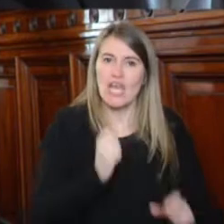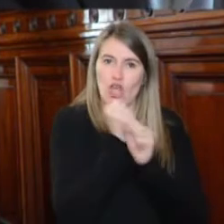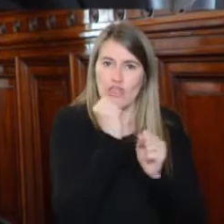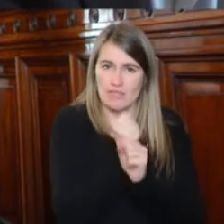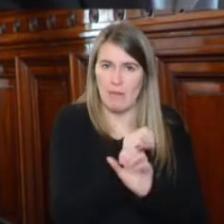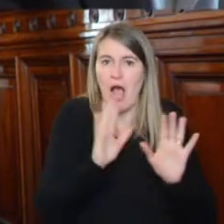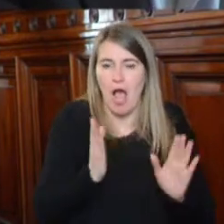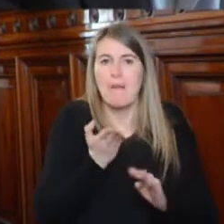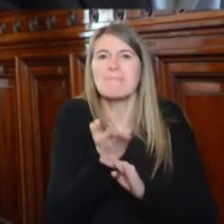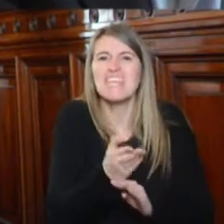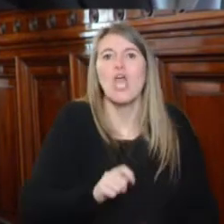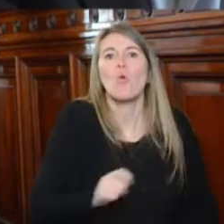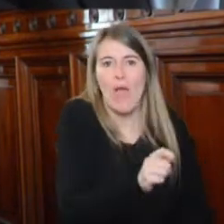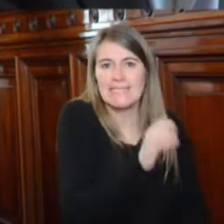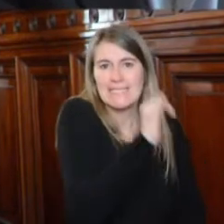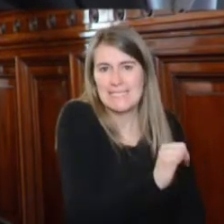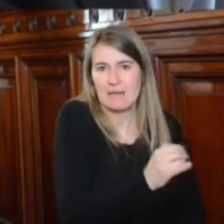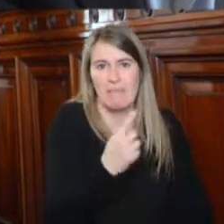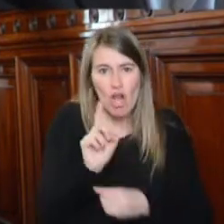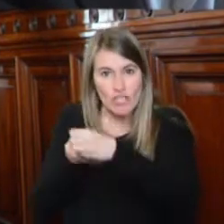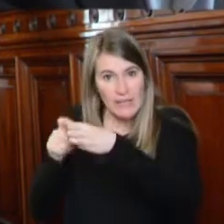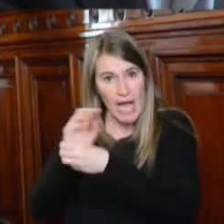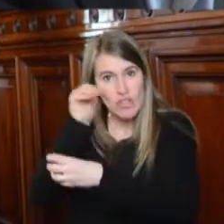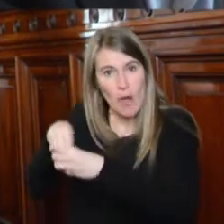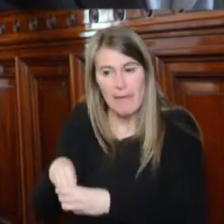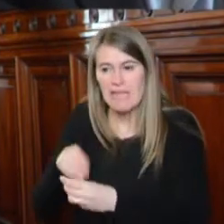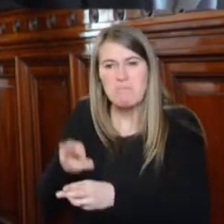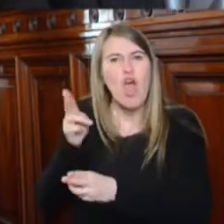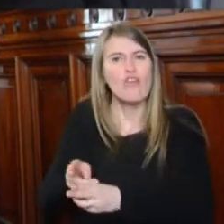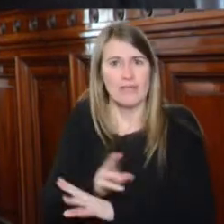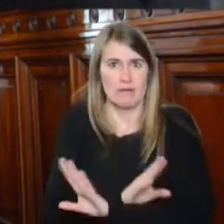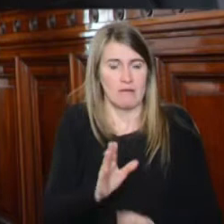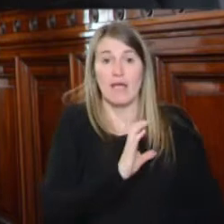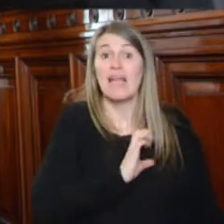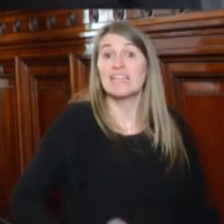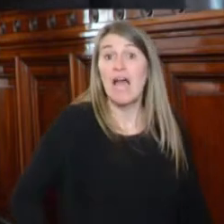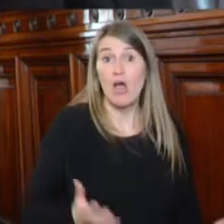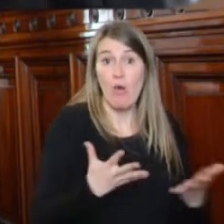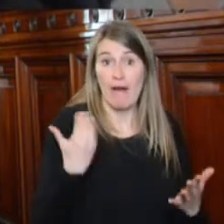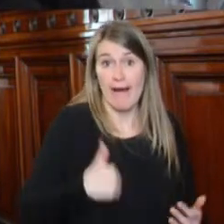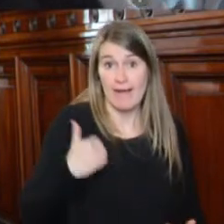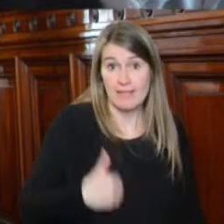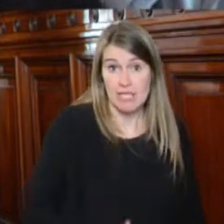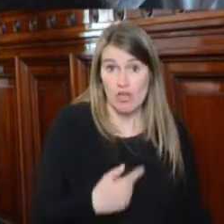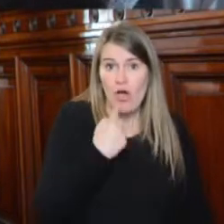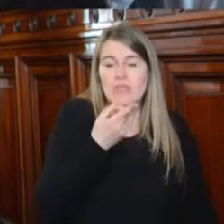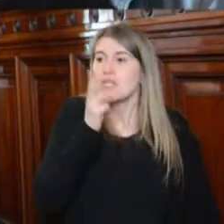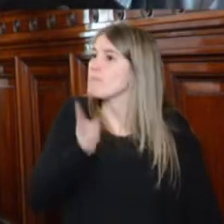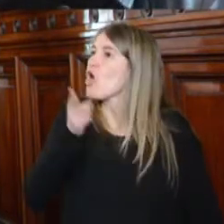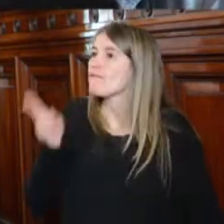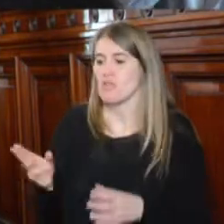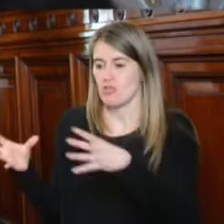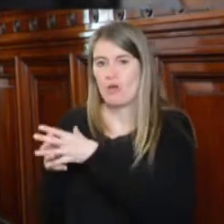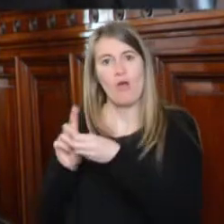requerirlo a la Justicia. El Estado argentino está violando esa expresa prohibición por distintas vías, al impedir